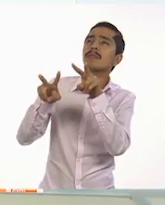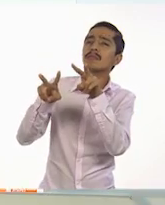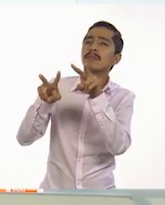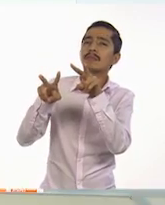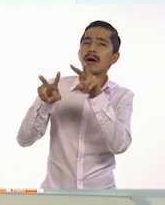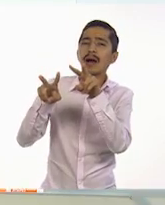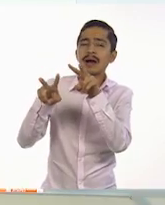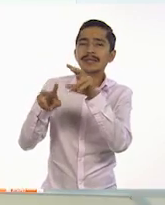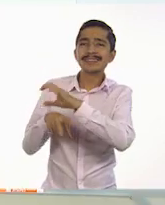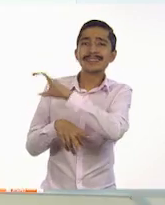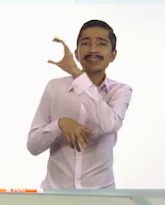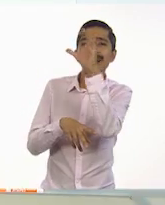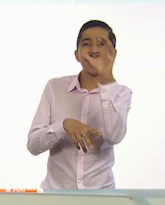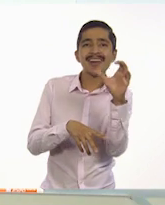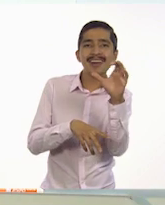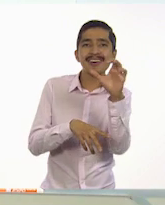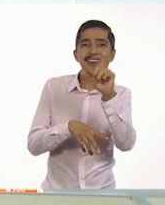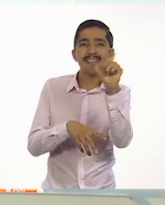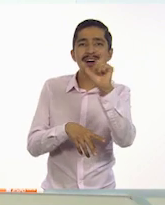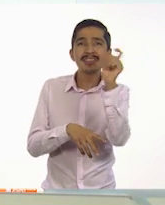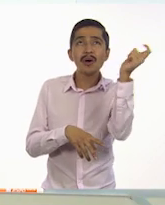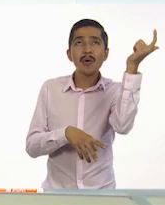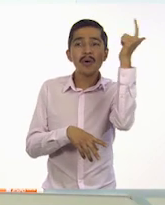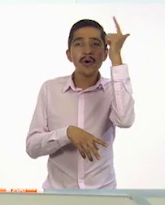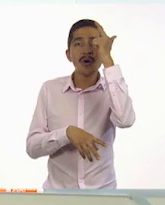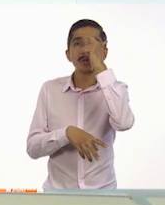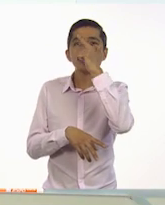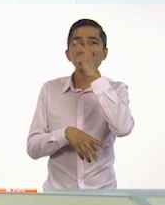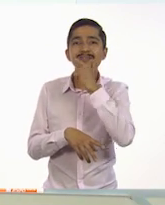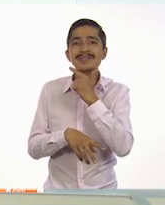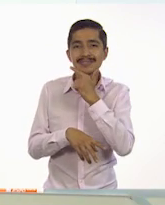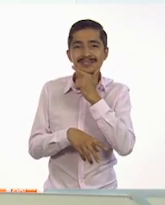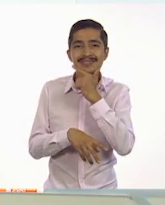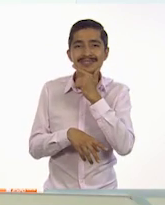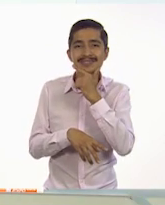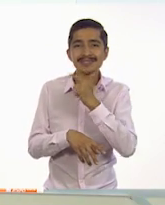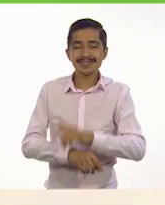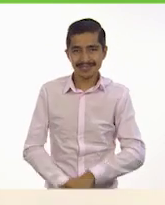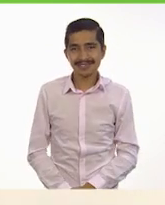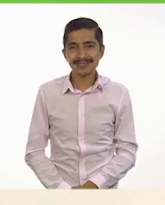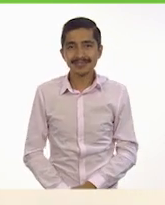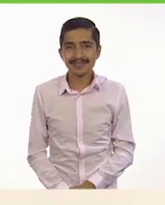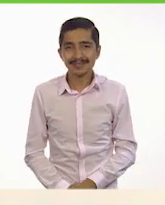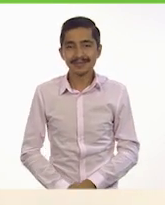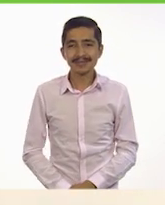mirar al cielo al anochecer. Ajá.